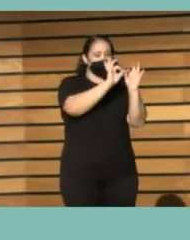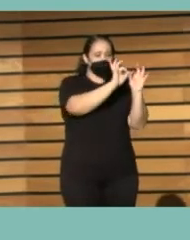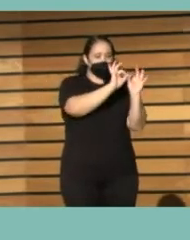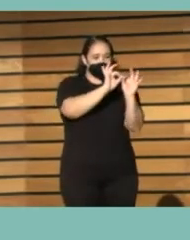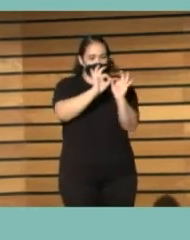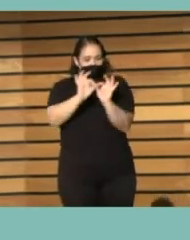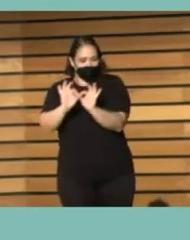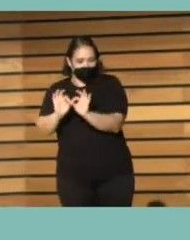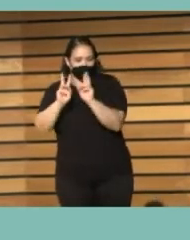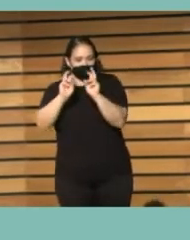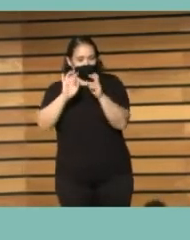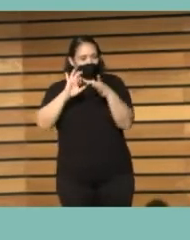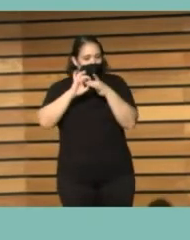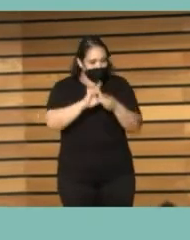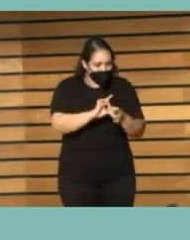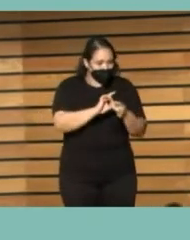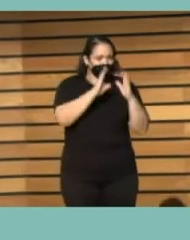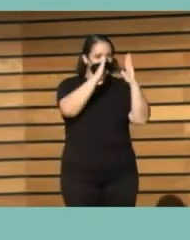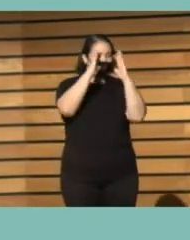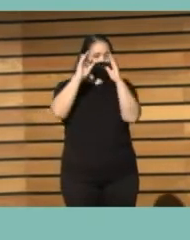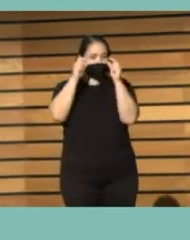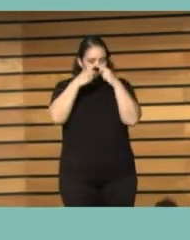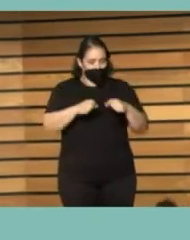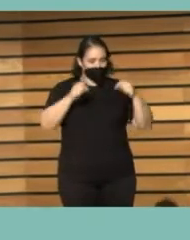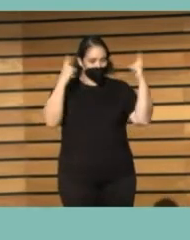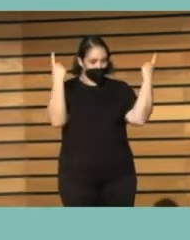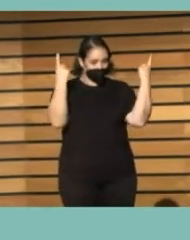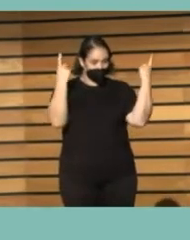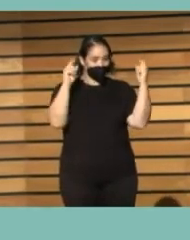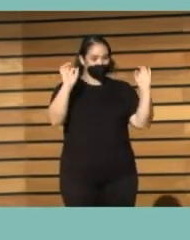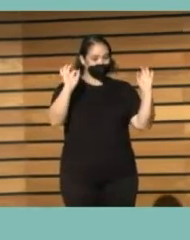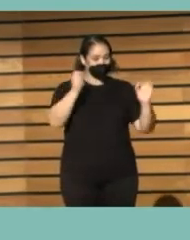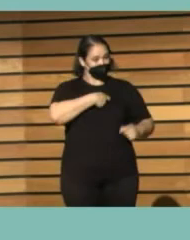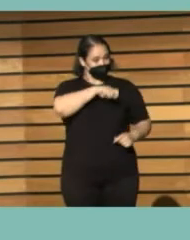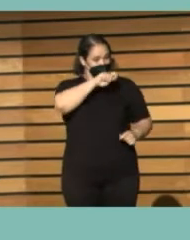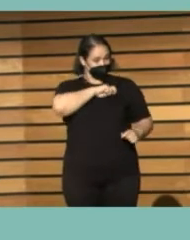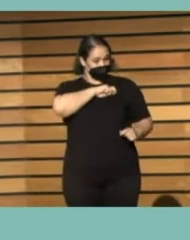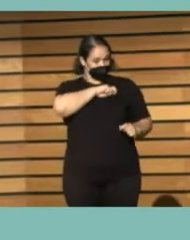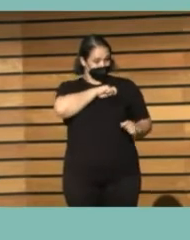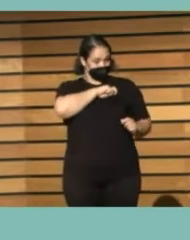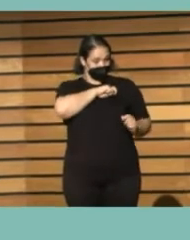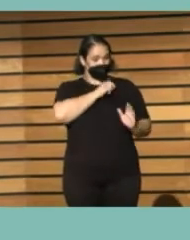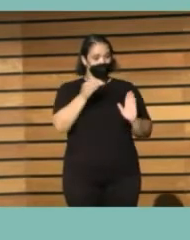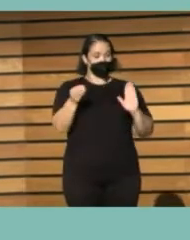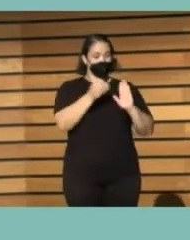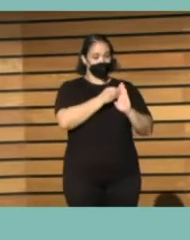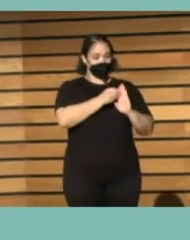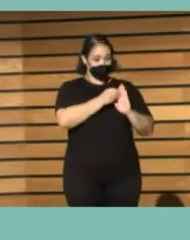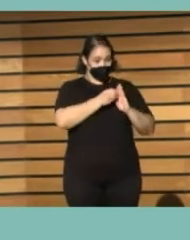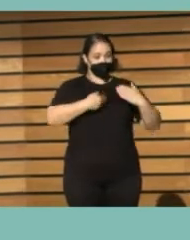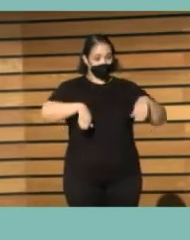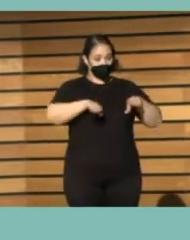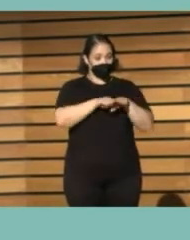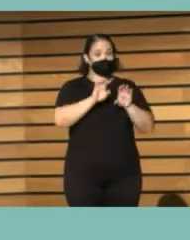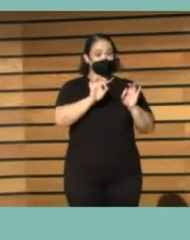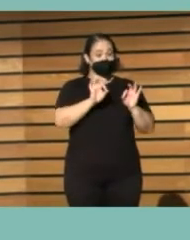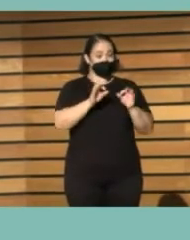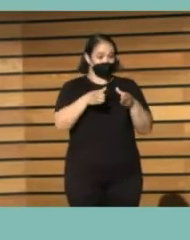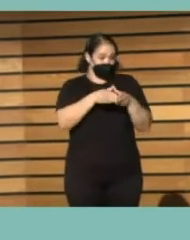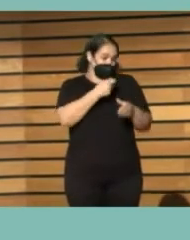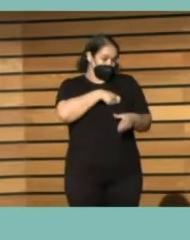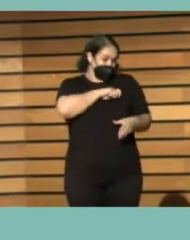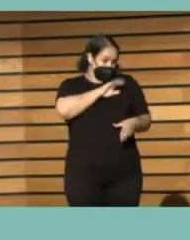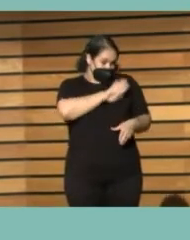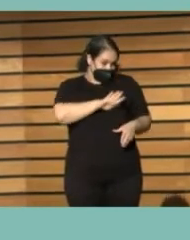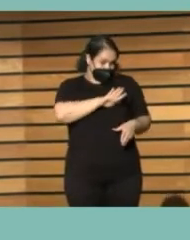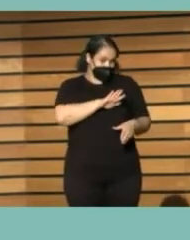definiciones de bibliotecas oficiales de España, su clasificación y la situación española. Además,